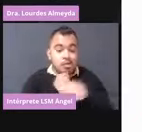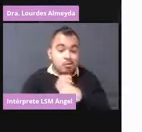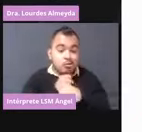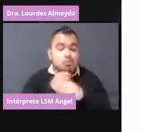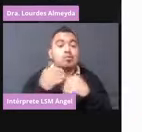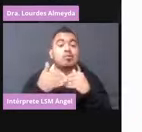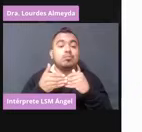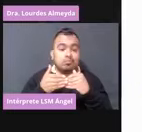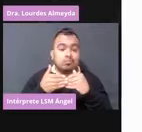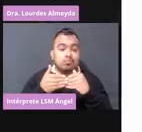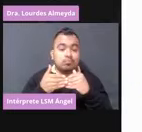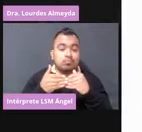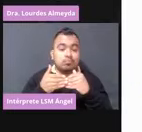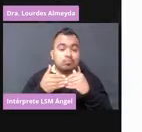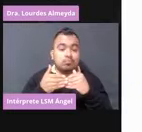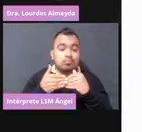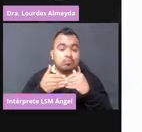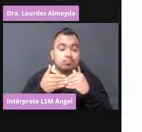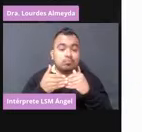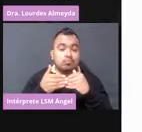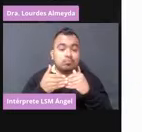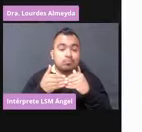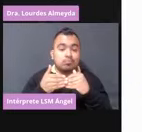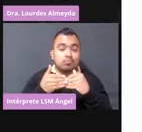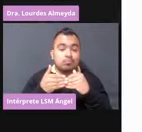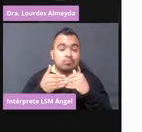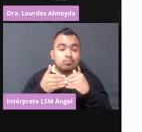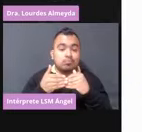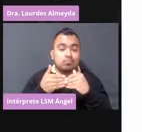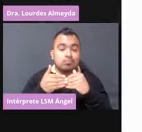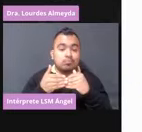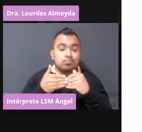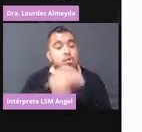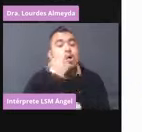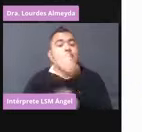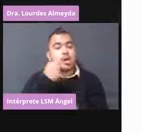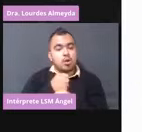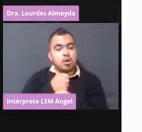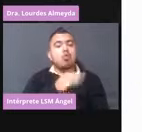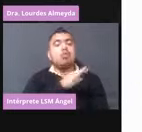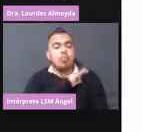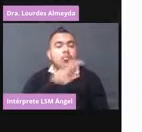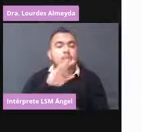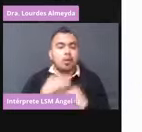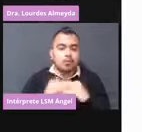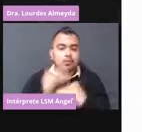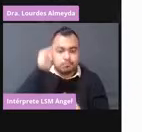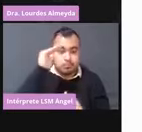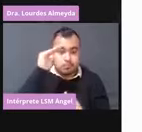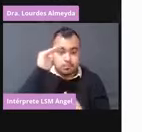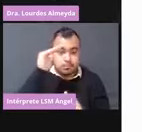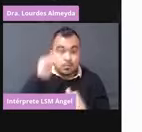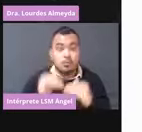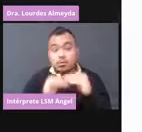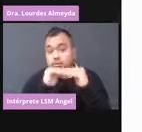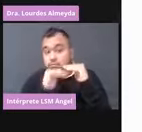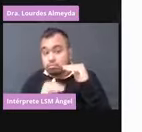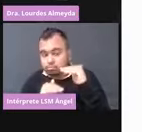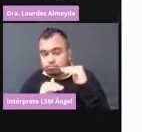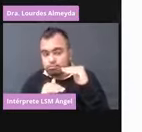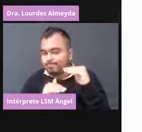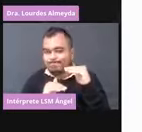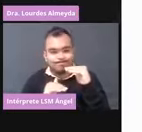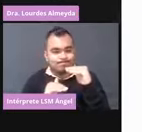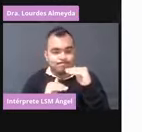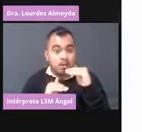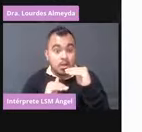que a partir de los 18 años es que se puede poner a los menores todavía. No porque la vacuna no pueda